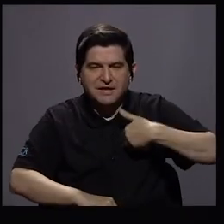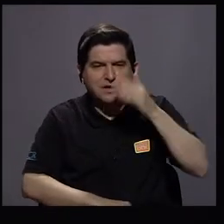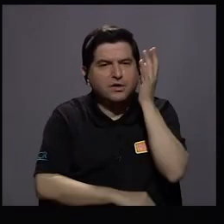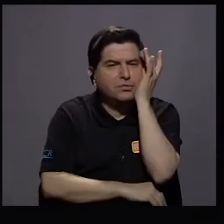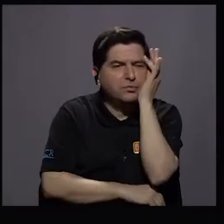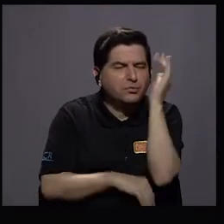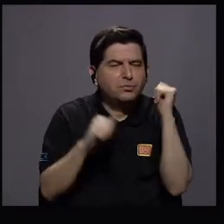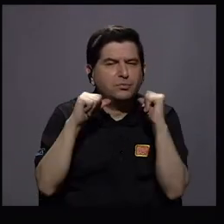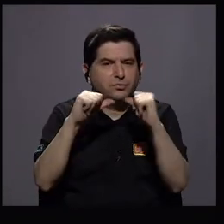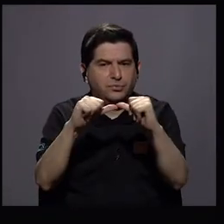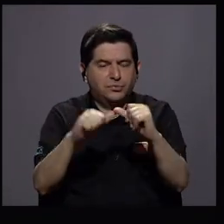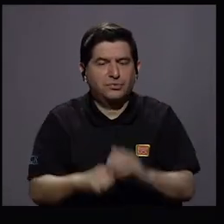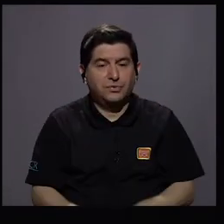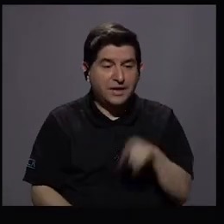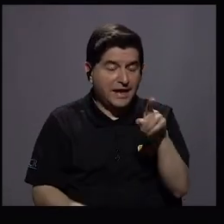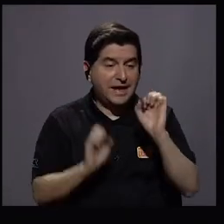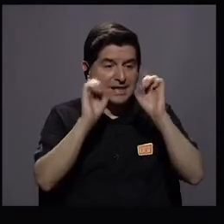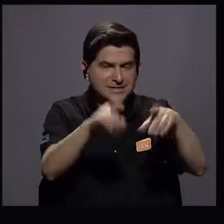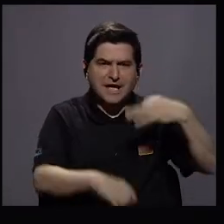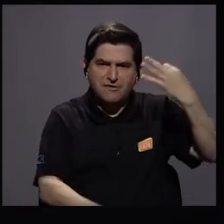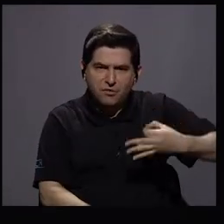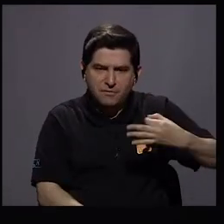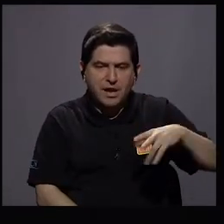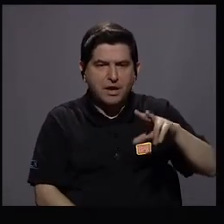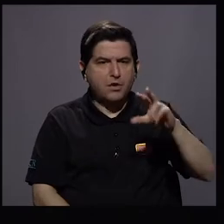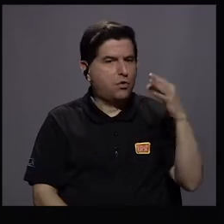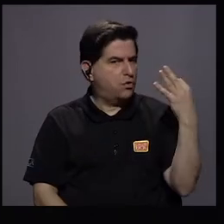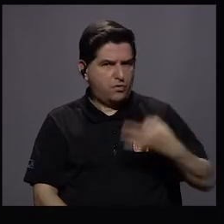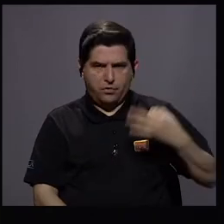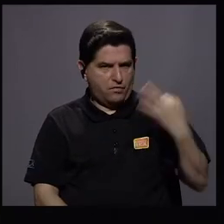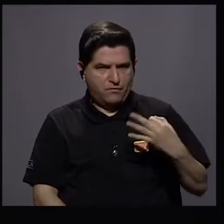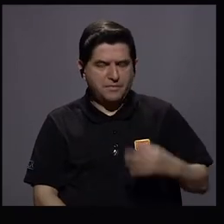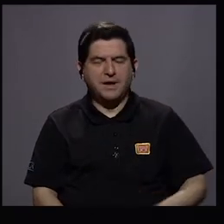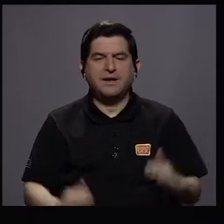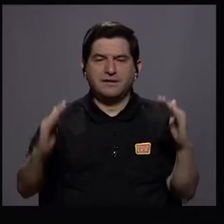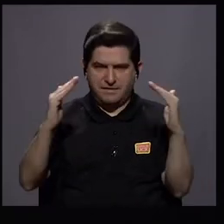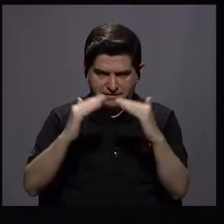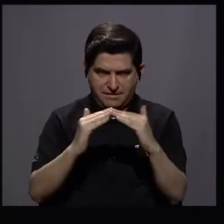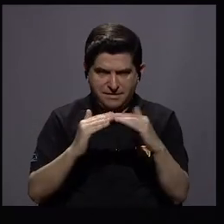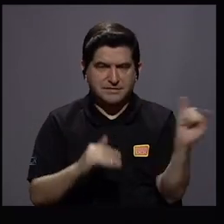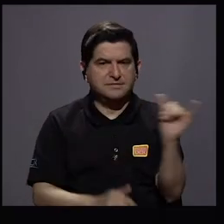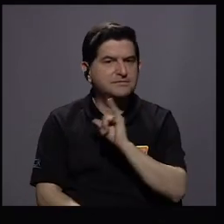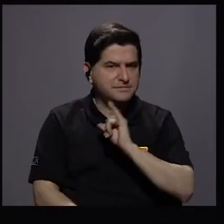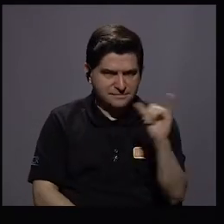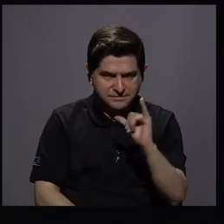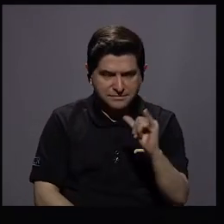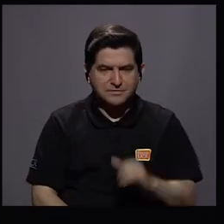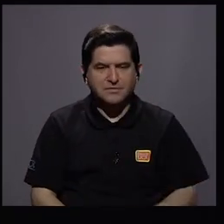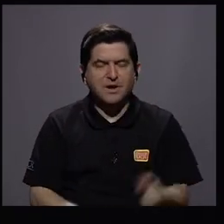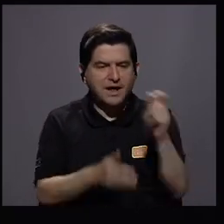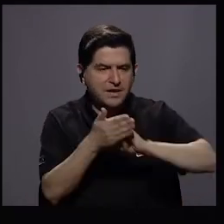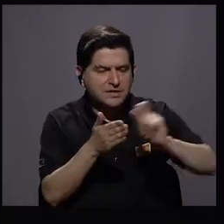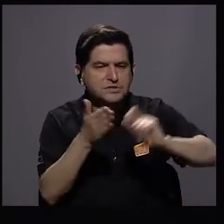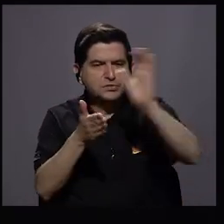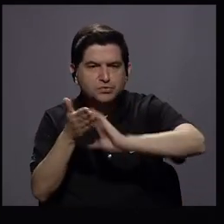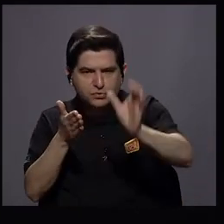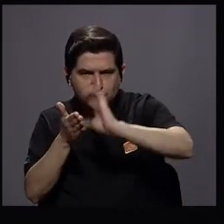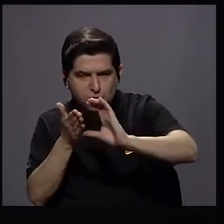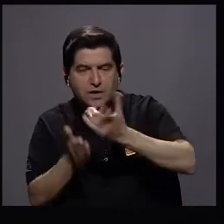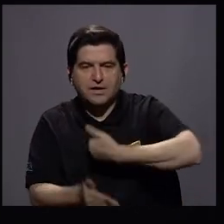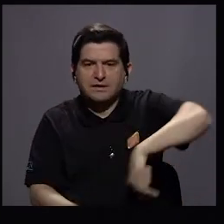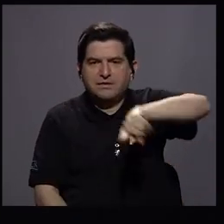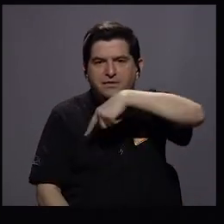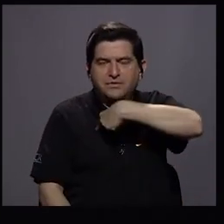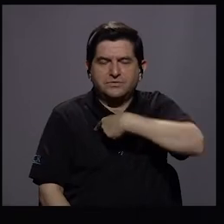constante. Y es que desde esa educación formal y no formal, desde el hogar y por supuesto también desde la escuela y el colegio, debemos de